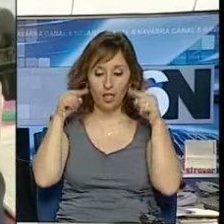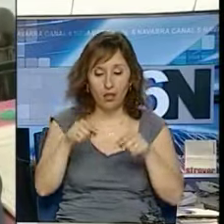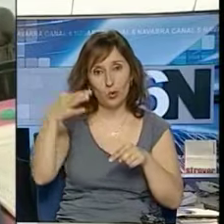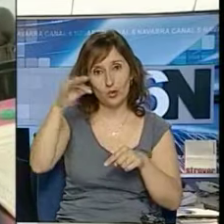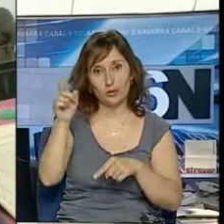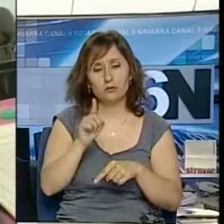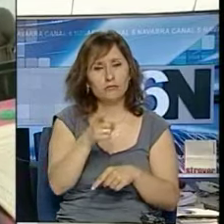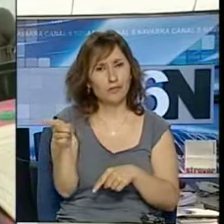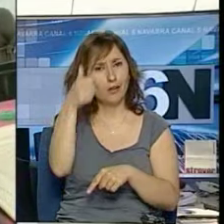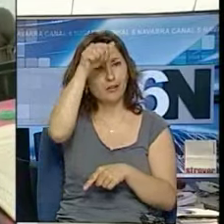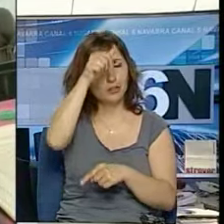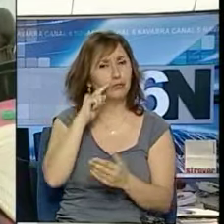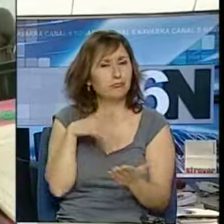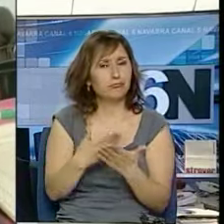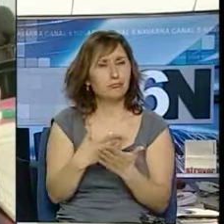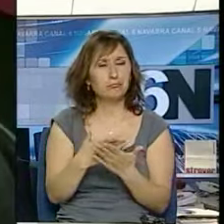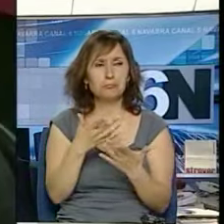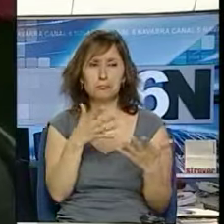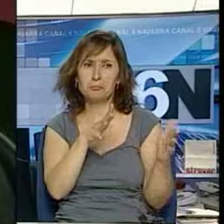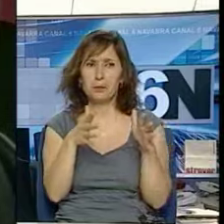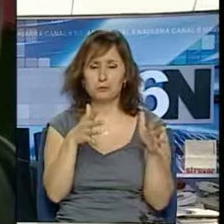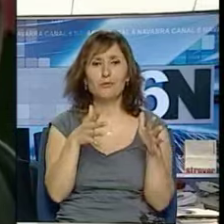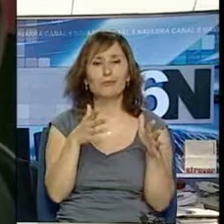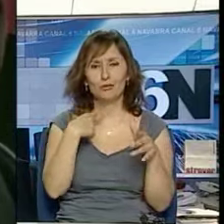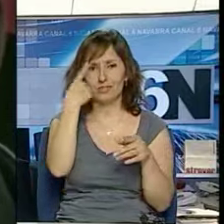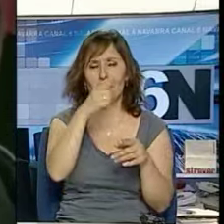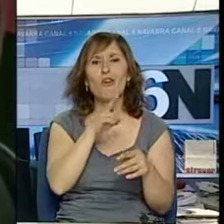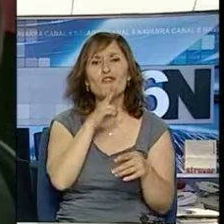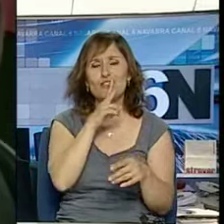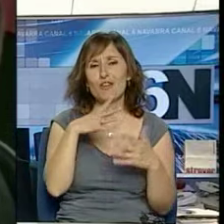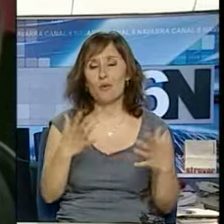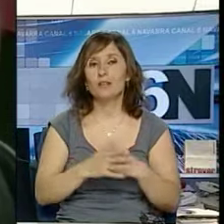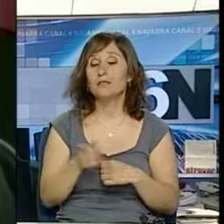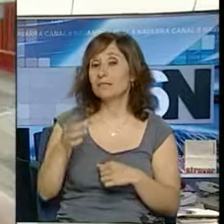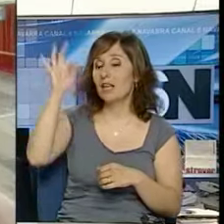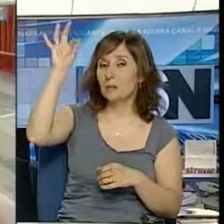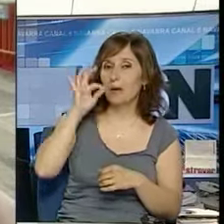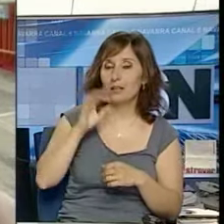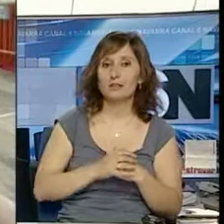chicos han demostrado que les cueste más o menos saber distinguir las verduras. El párrago,